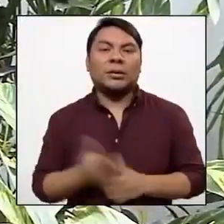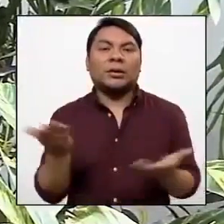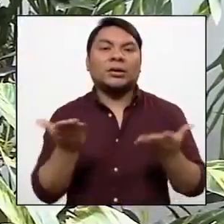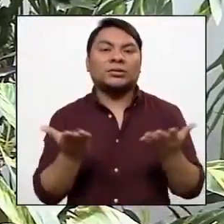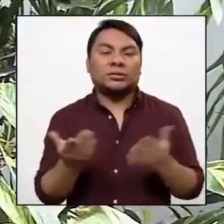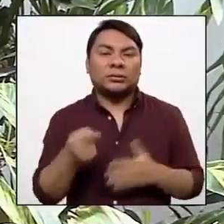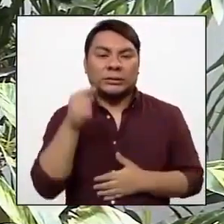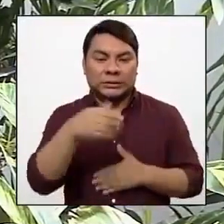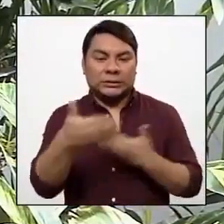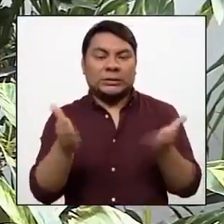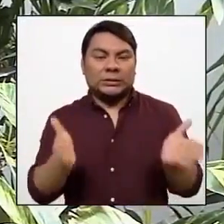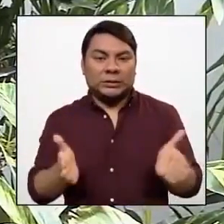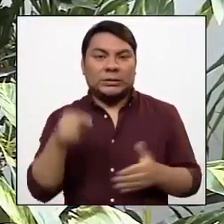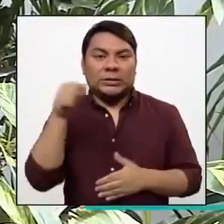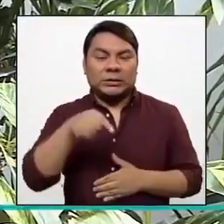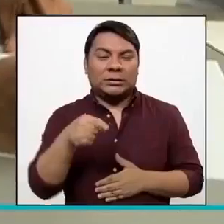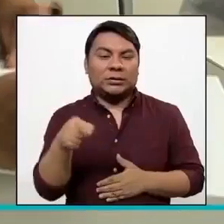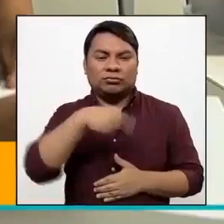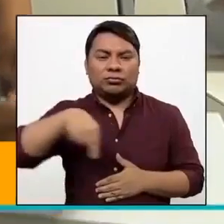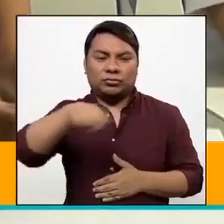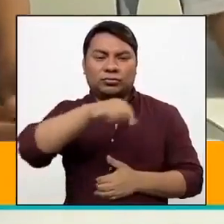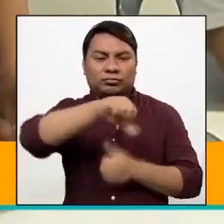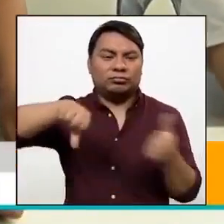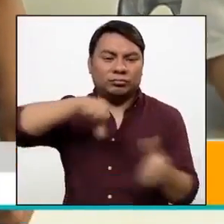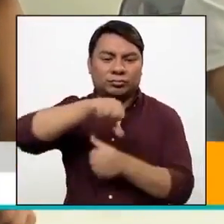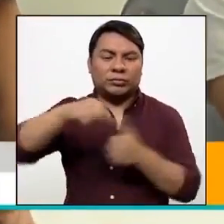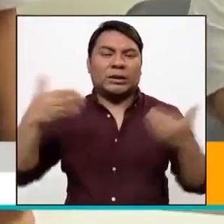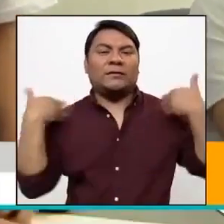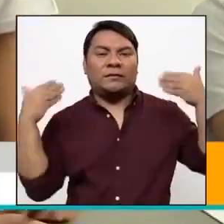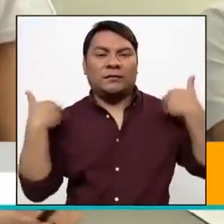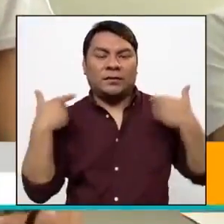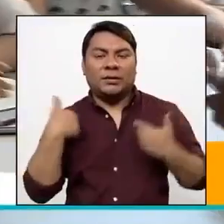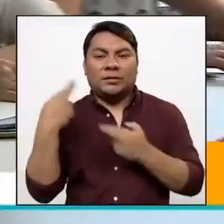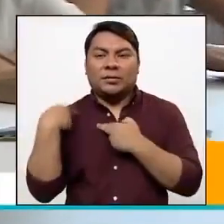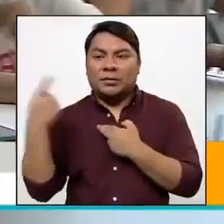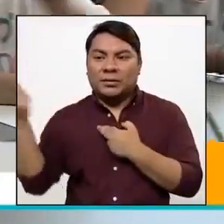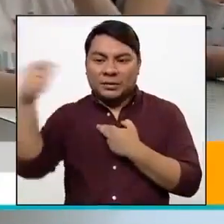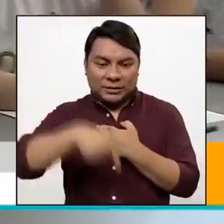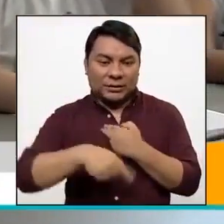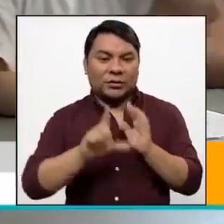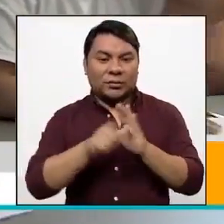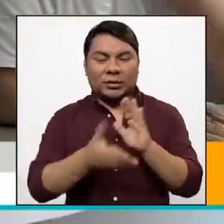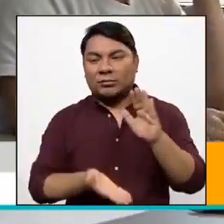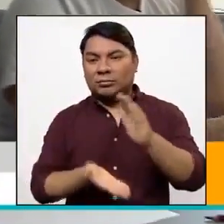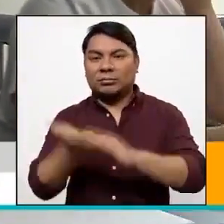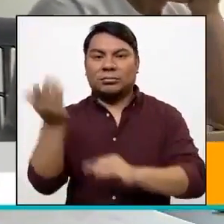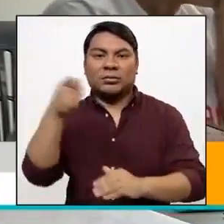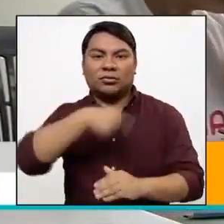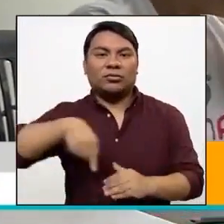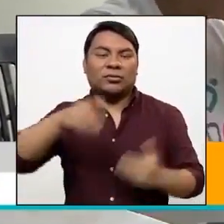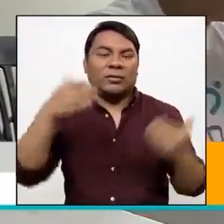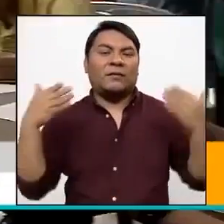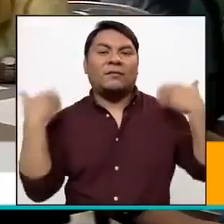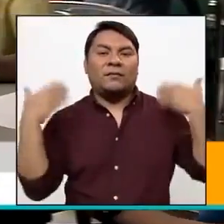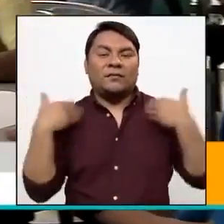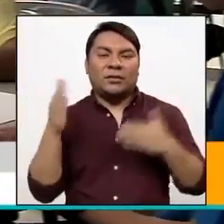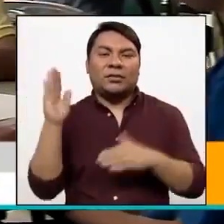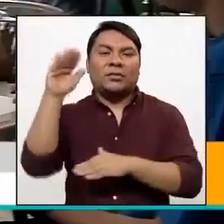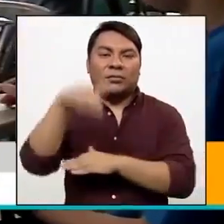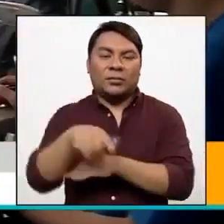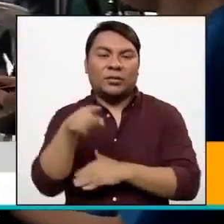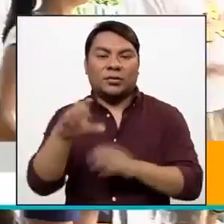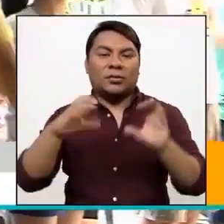son muy felices, nos encargamos que desde que lleguen hasta que se vayan, estén totalmente felices, con cursos